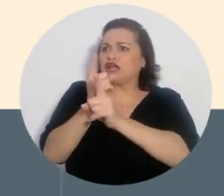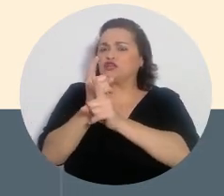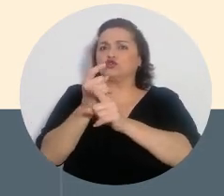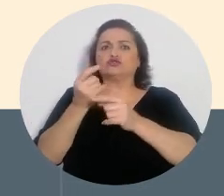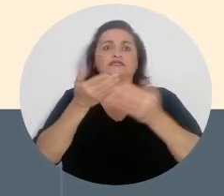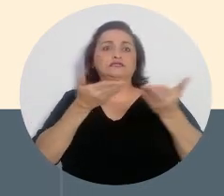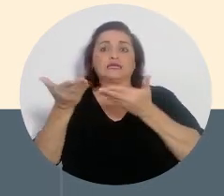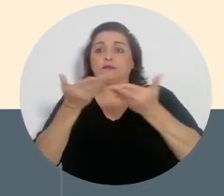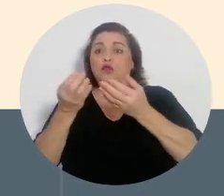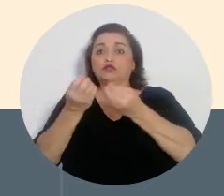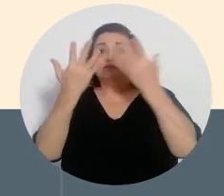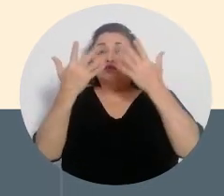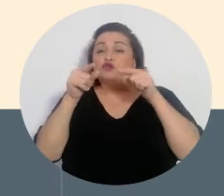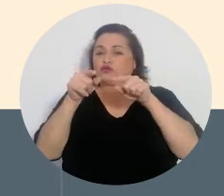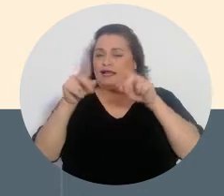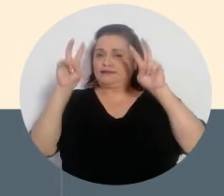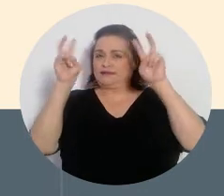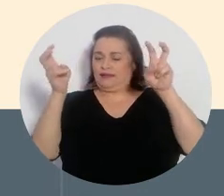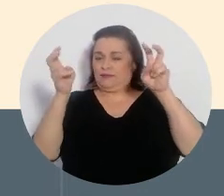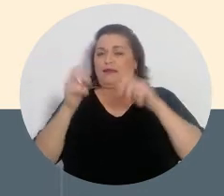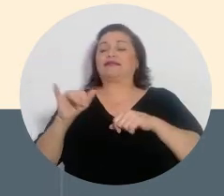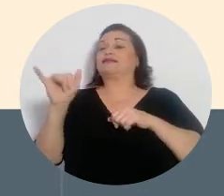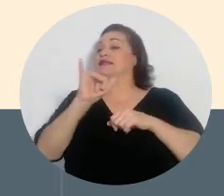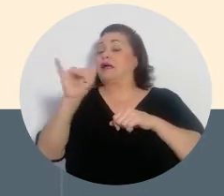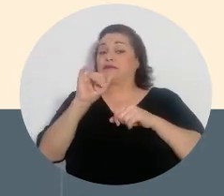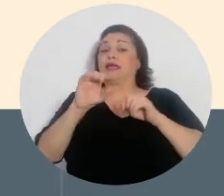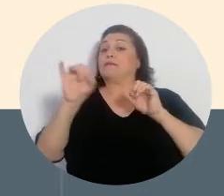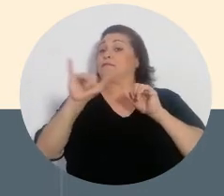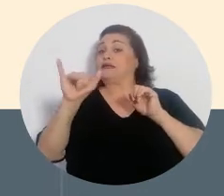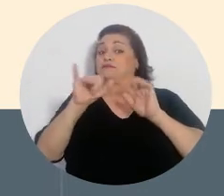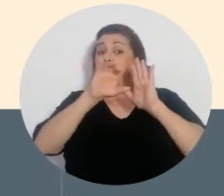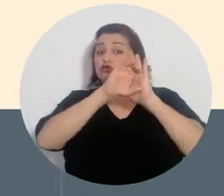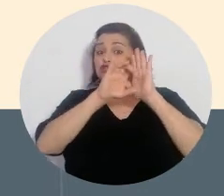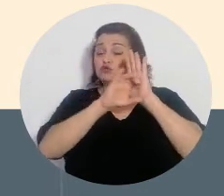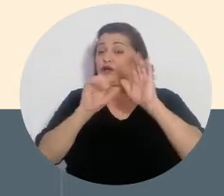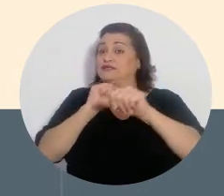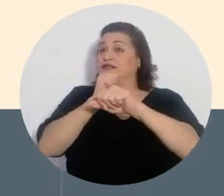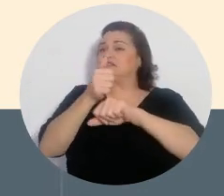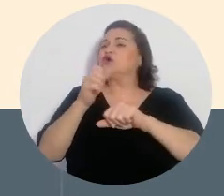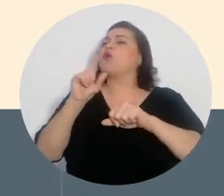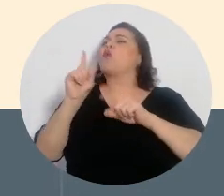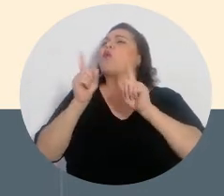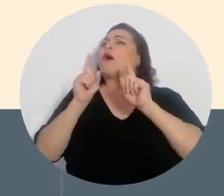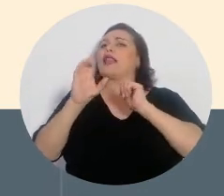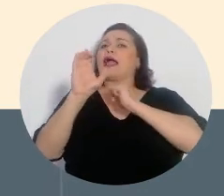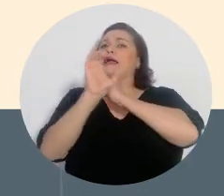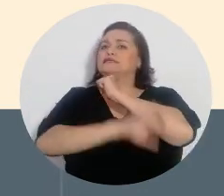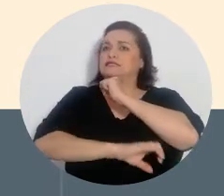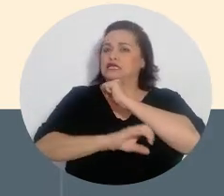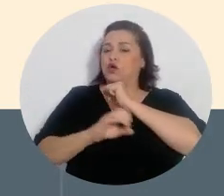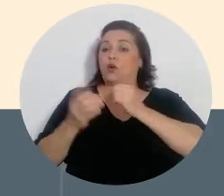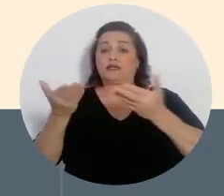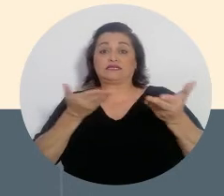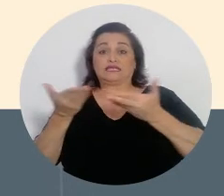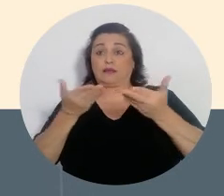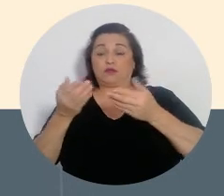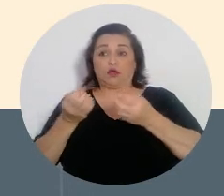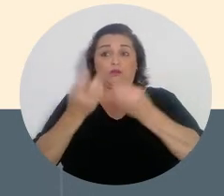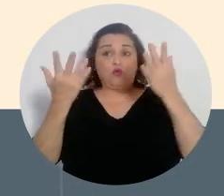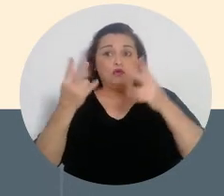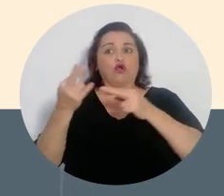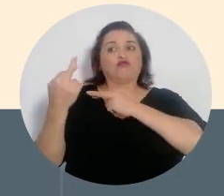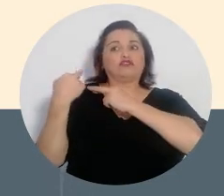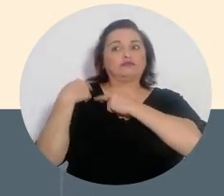servidores públicos en este terreno. También la propia Constitución establece cuál es la sanción que deberá imponerse al servidor público que se encuentre